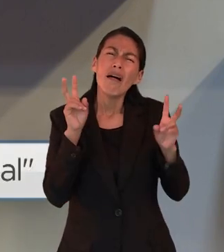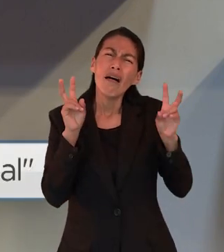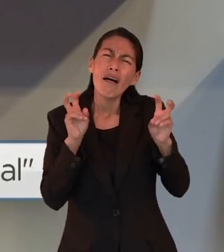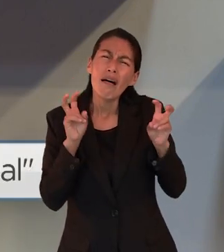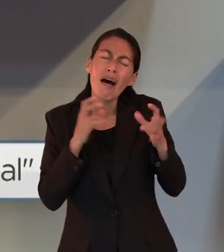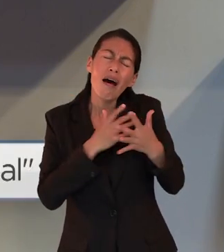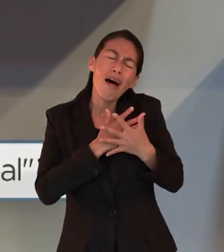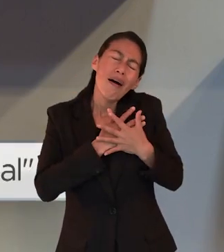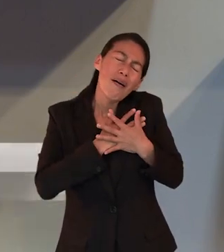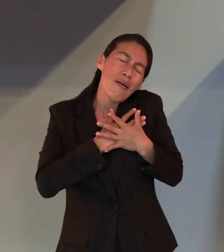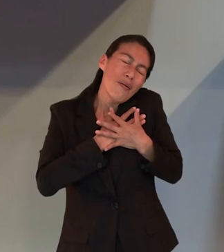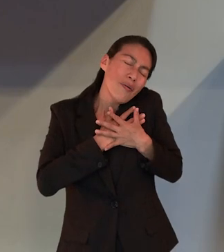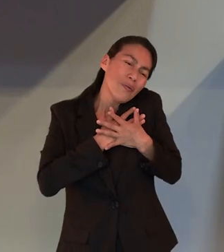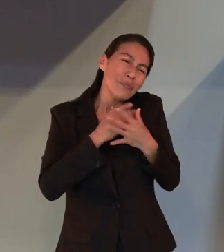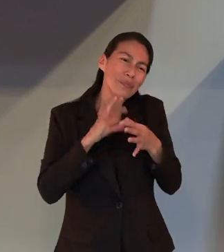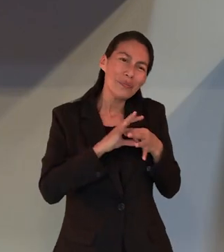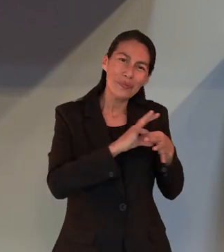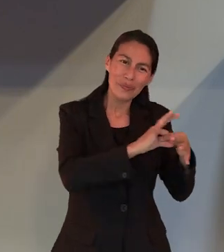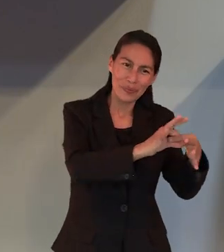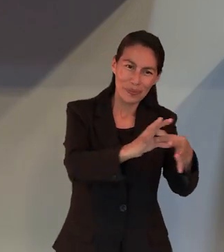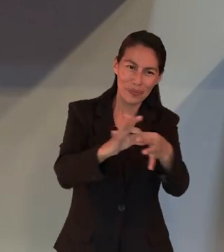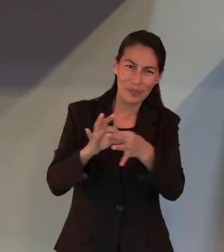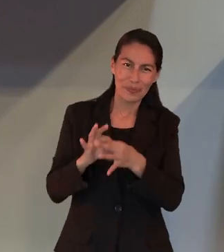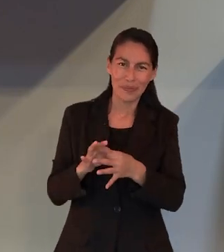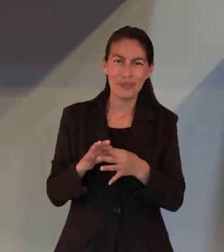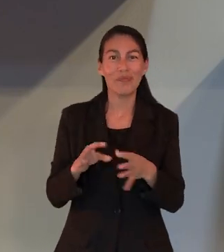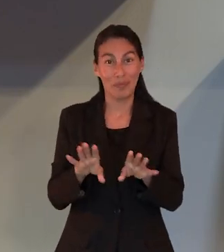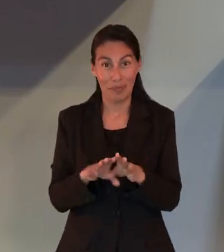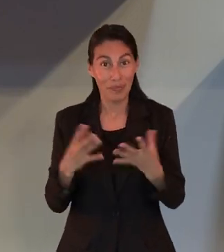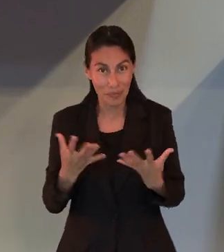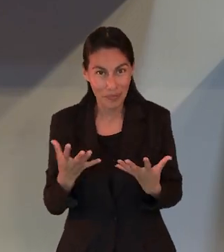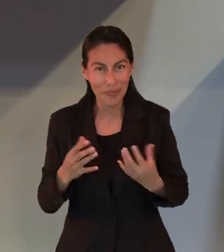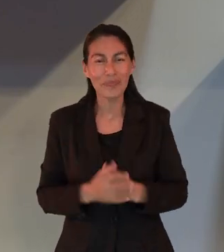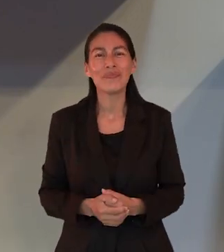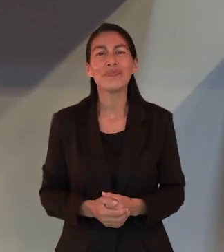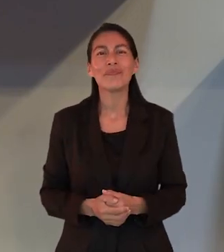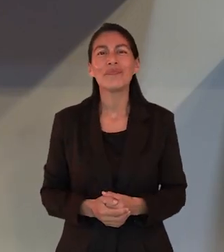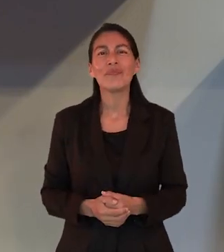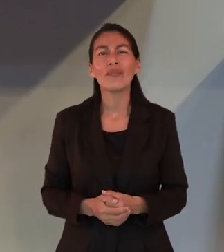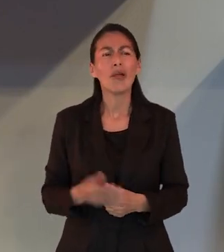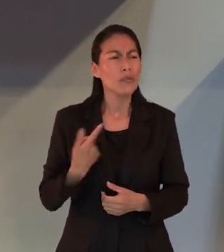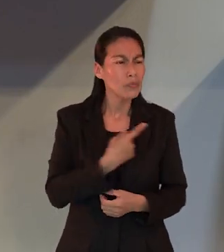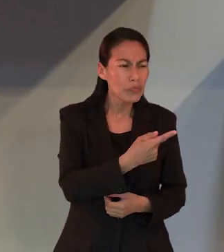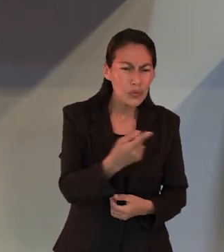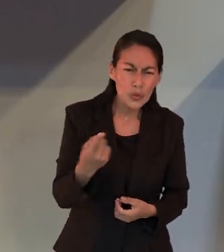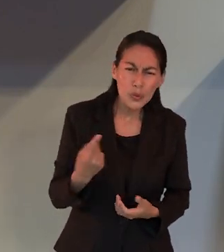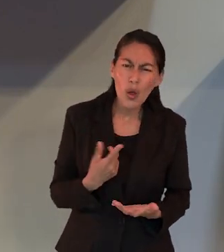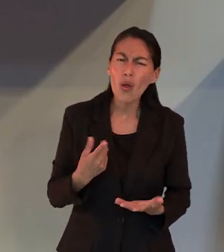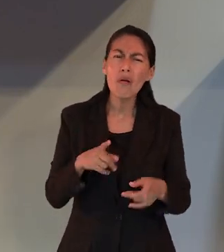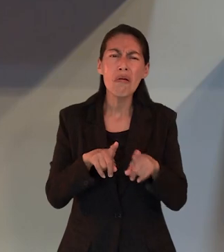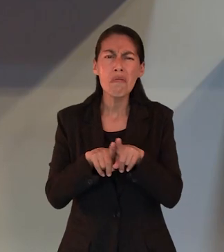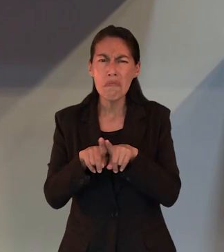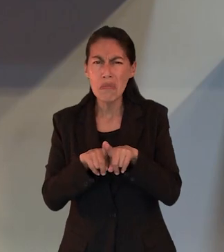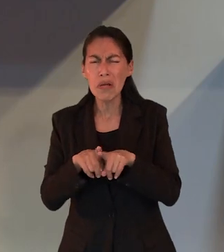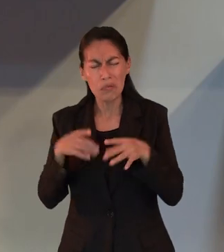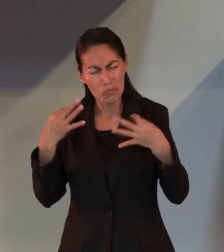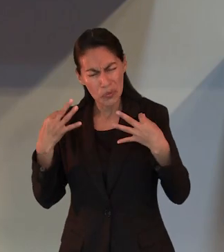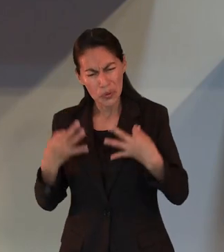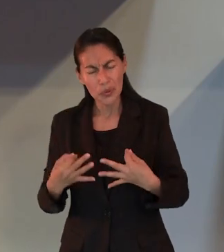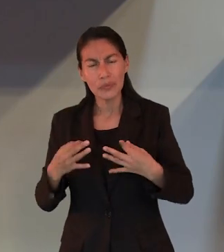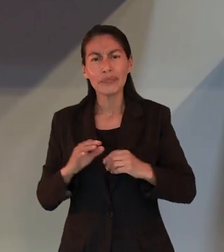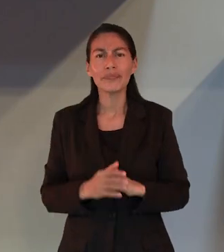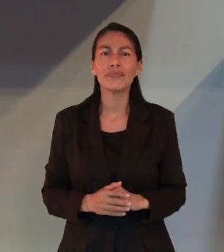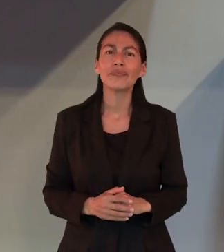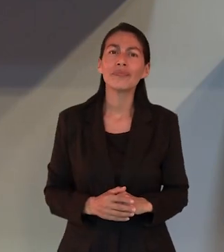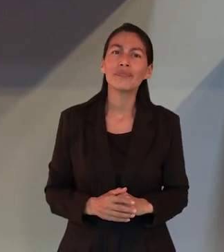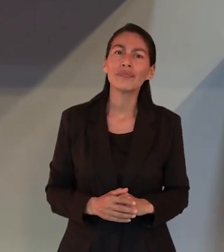amor fraternal. ¿Cómo debemos practicar esto? Y bien decíamos que debíamos practicarlo entre nosotros como hermanos,